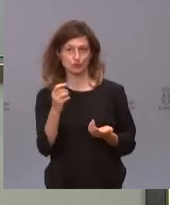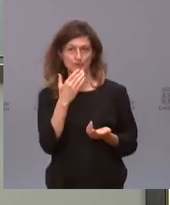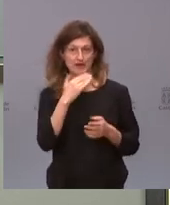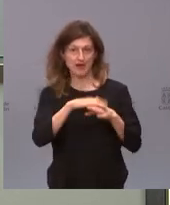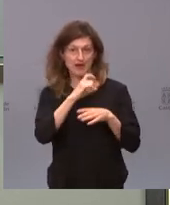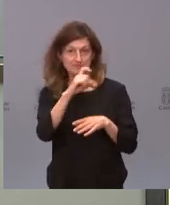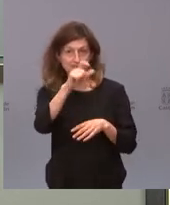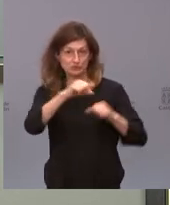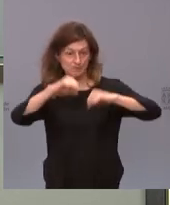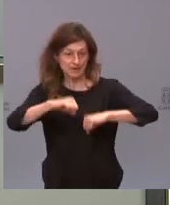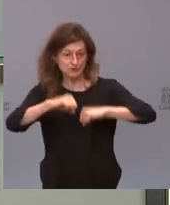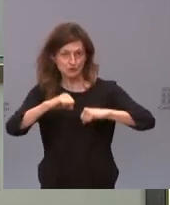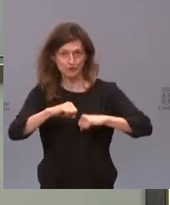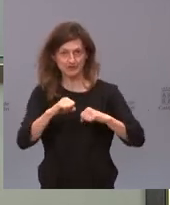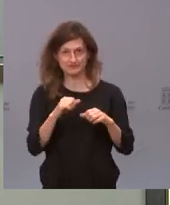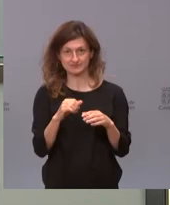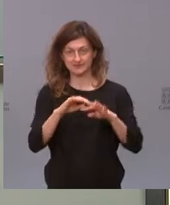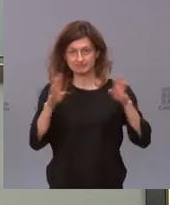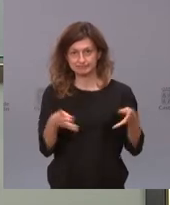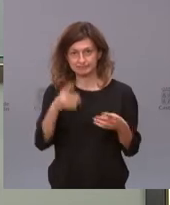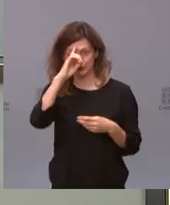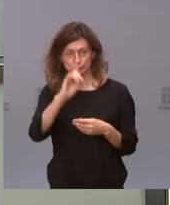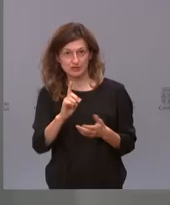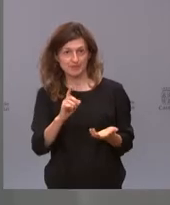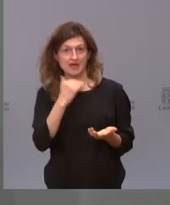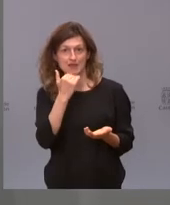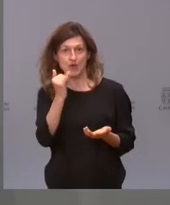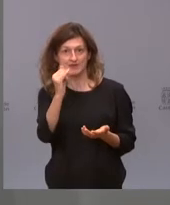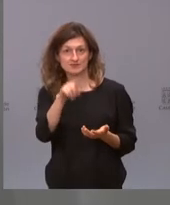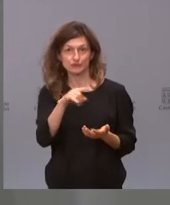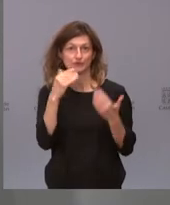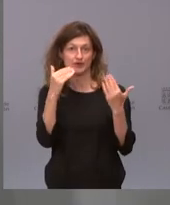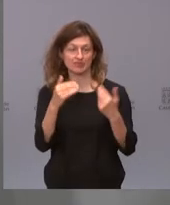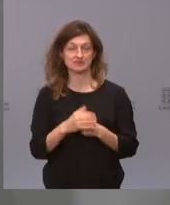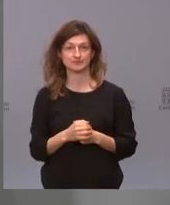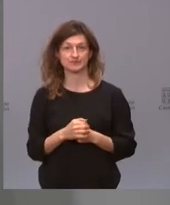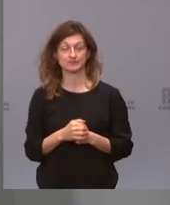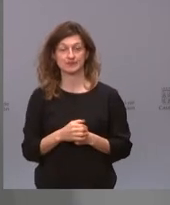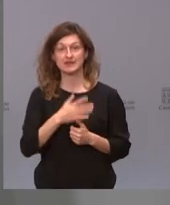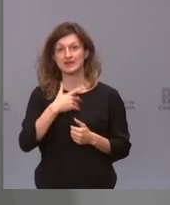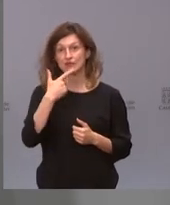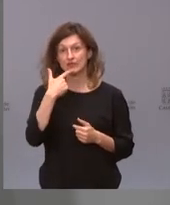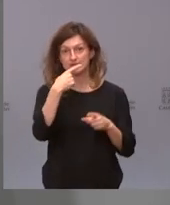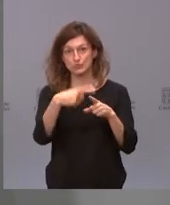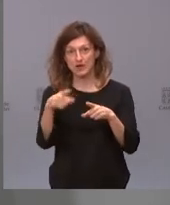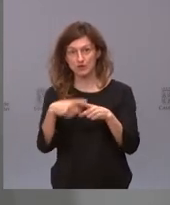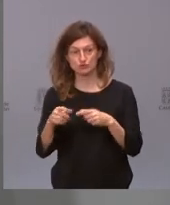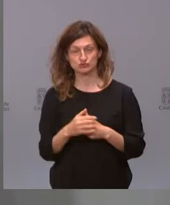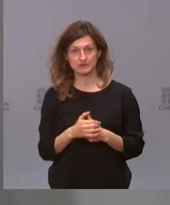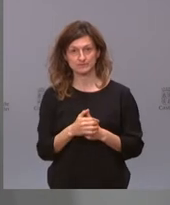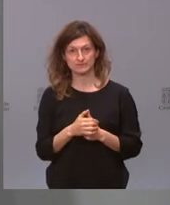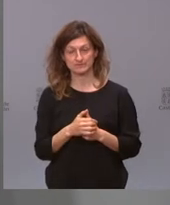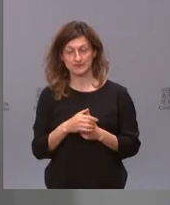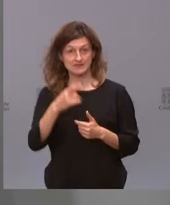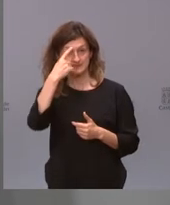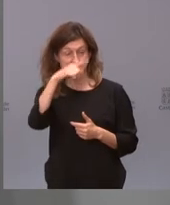que fueran el mayor número posible. Muchas gracias. Bueno, quiero decir una cosa. Puede haber, no dudo que haya